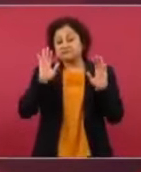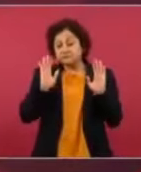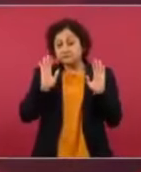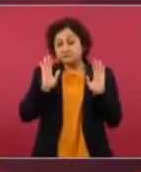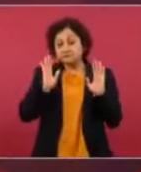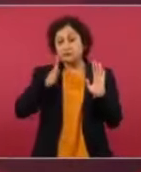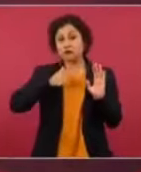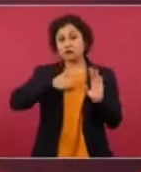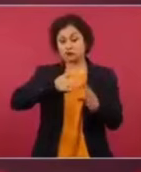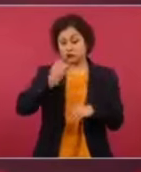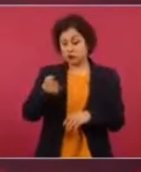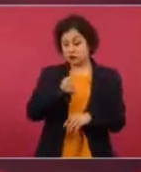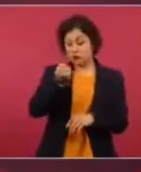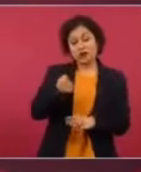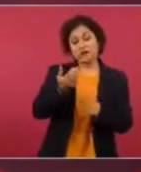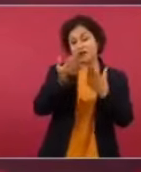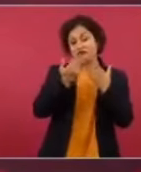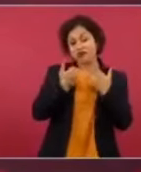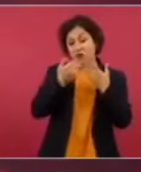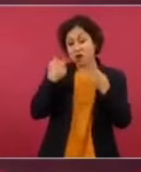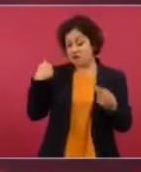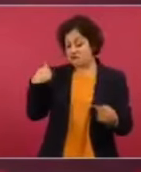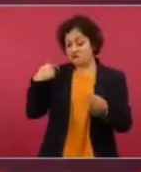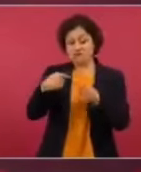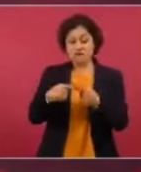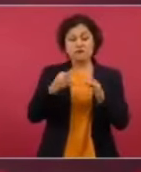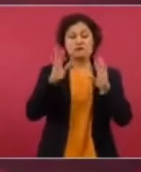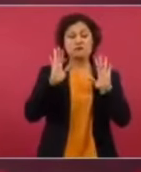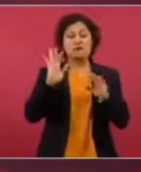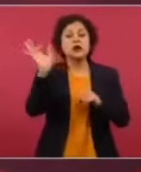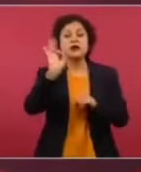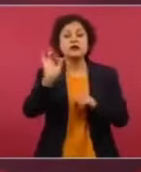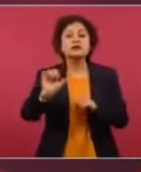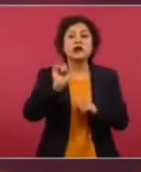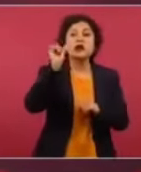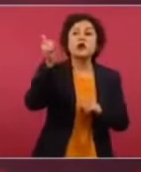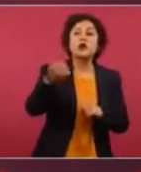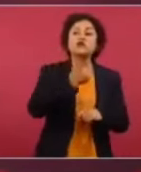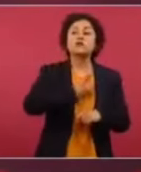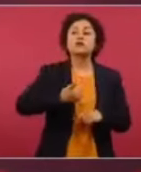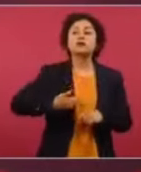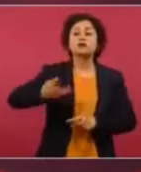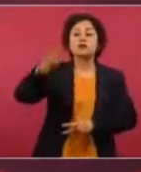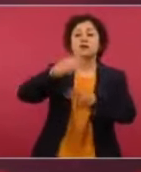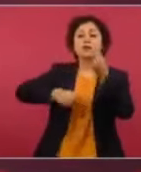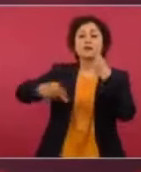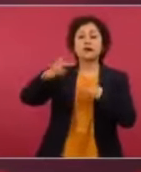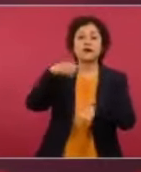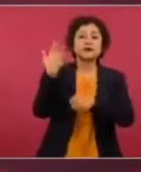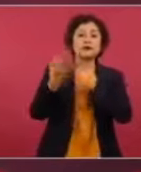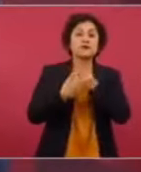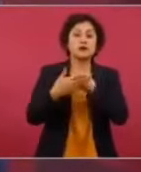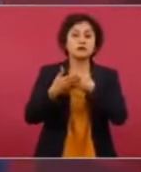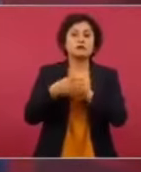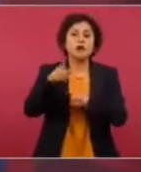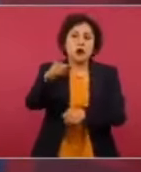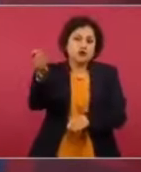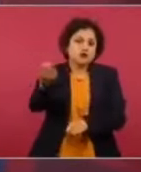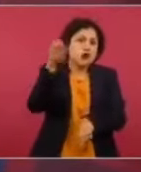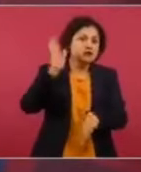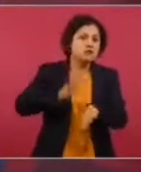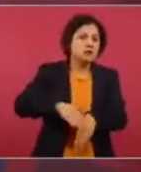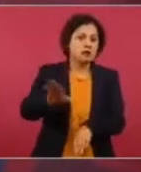quién va a sustituirme, hombre o mujer, le va a tocar creo que cuatro.